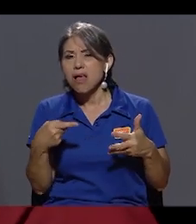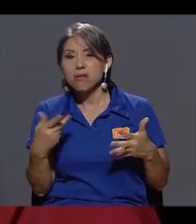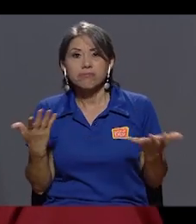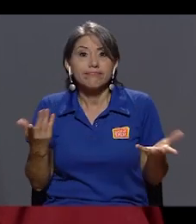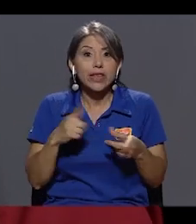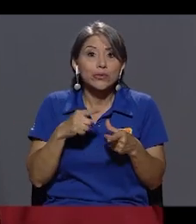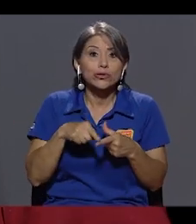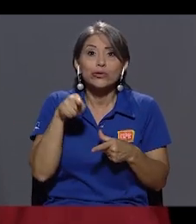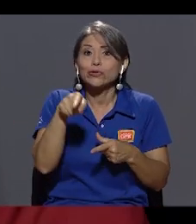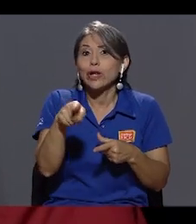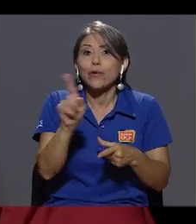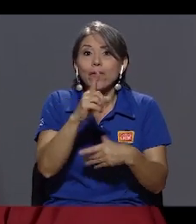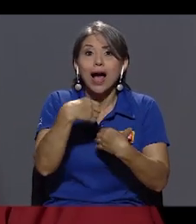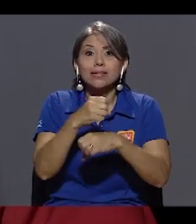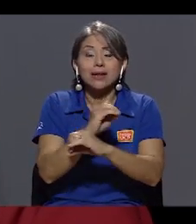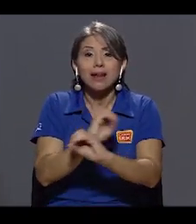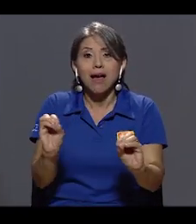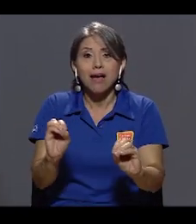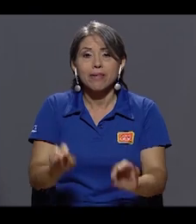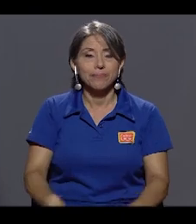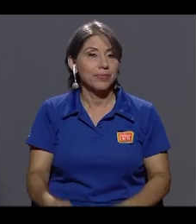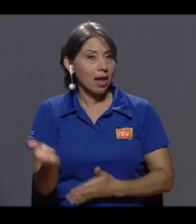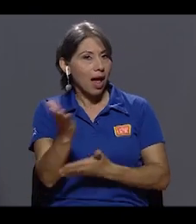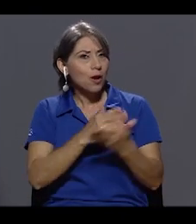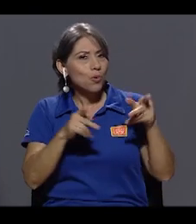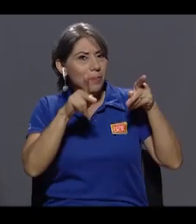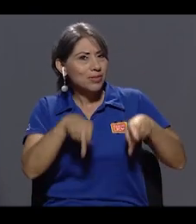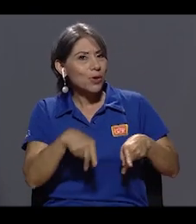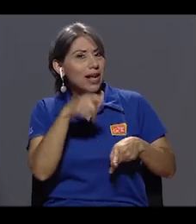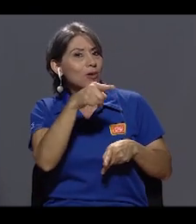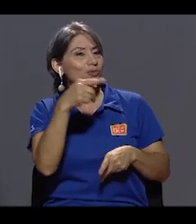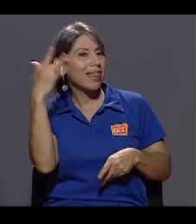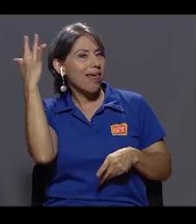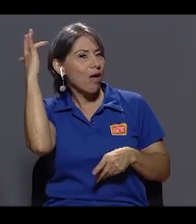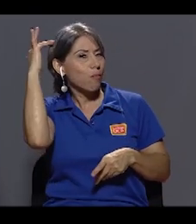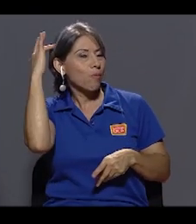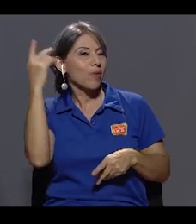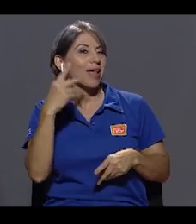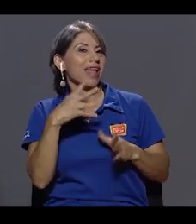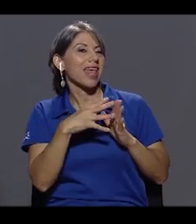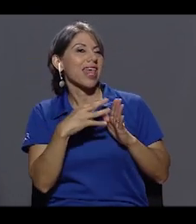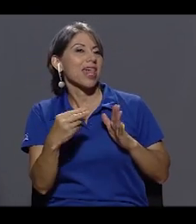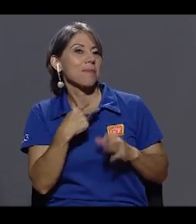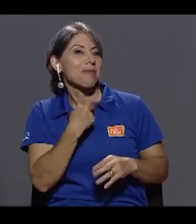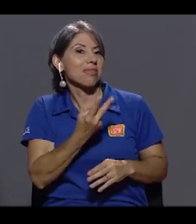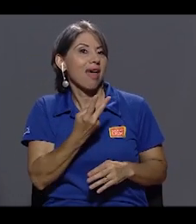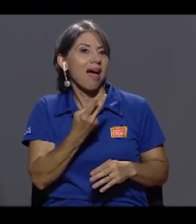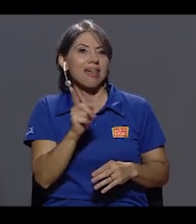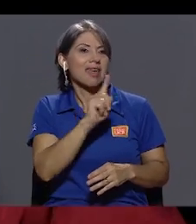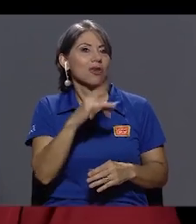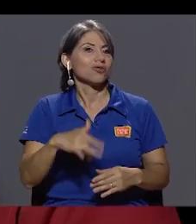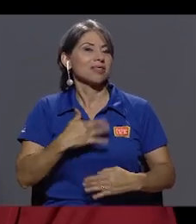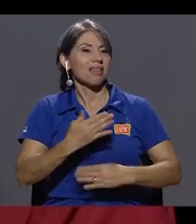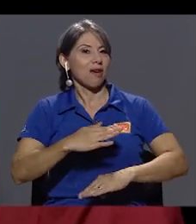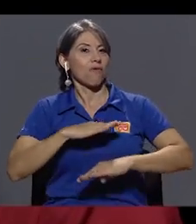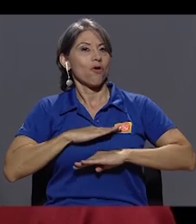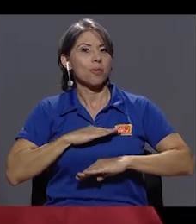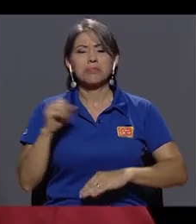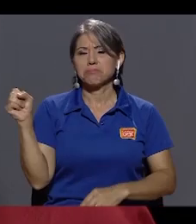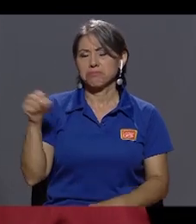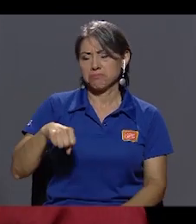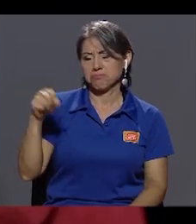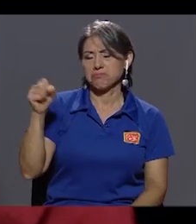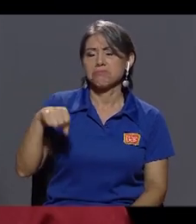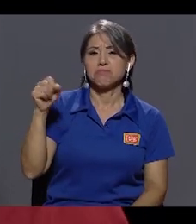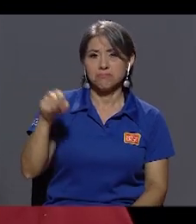persona y no vas a terminar diciéndolo. ¿hay alguna persona de las que imita que no esté conforme? Sí,